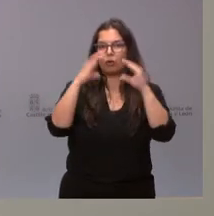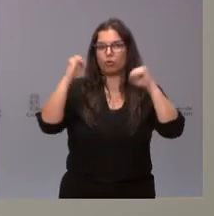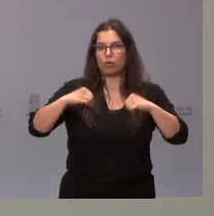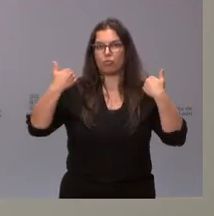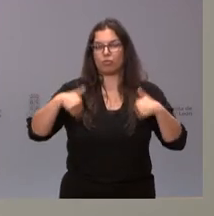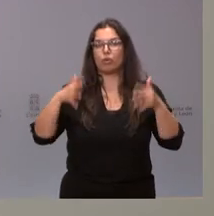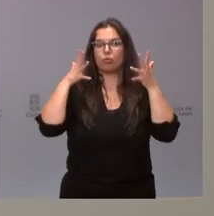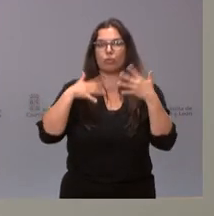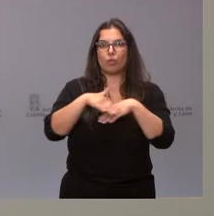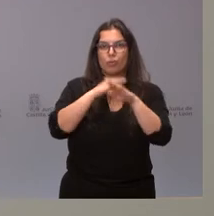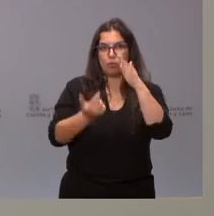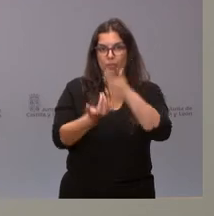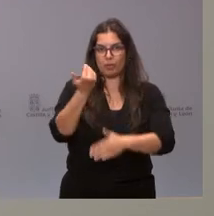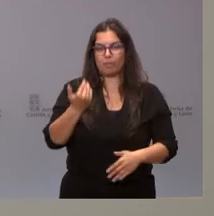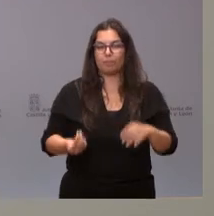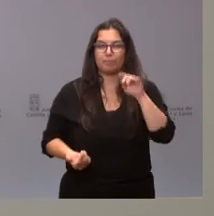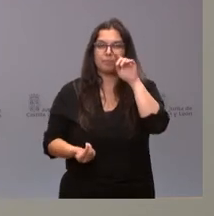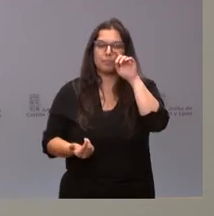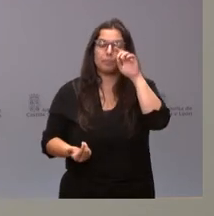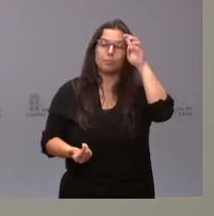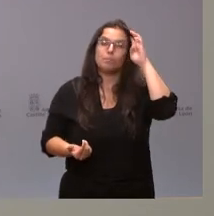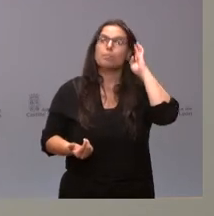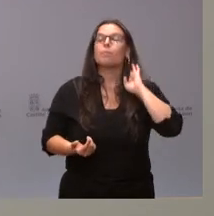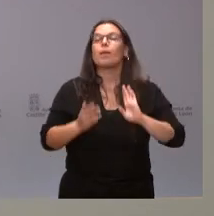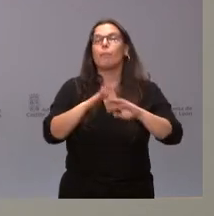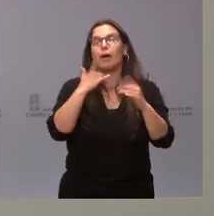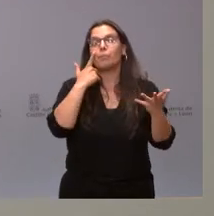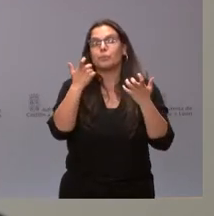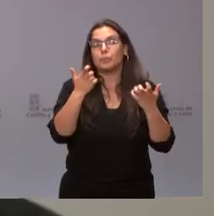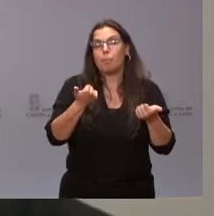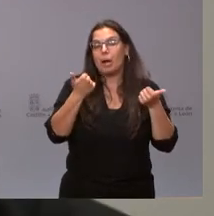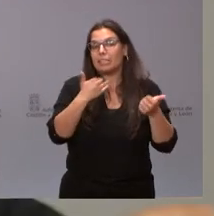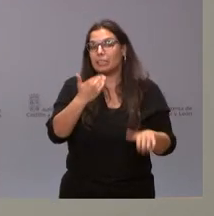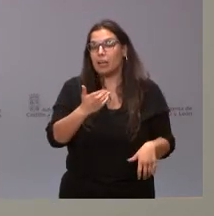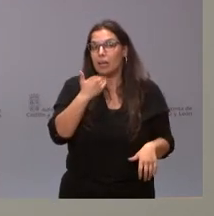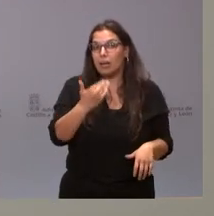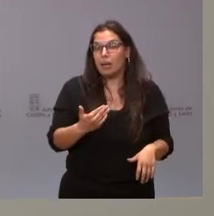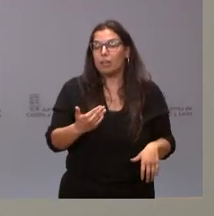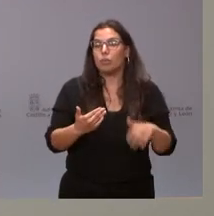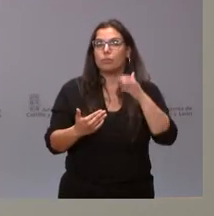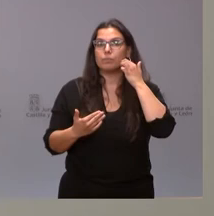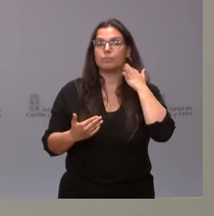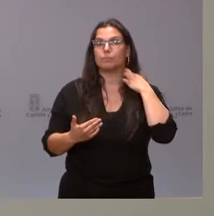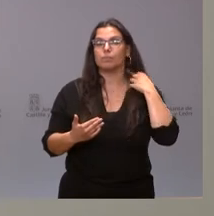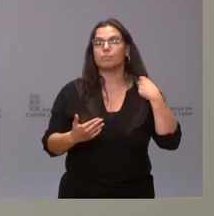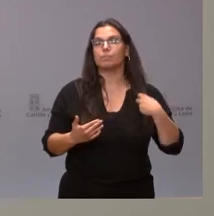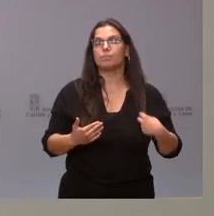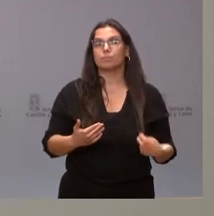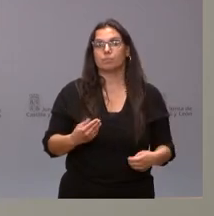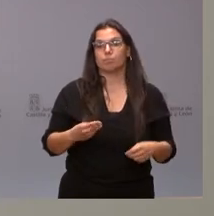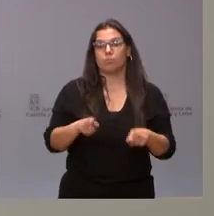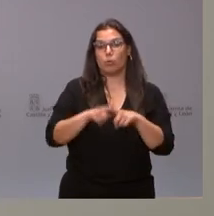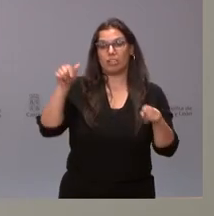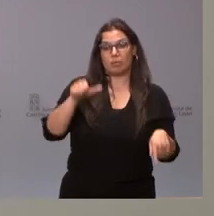Gobierno de esta mañana. Quizá por significarles algún dato más que les vengo relatando en los últimos